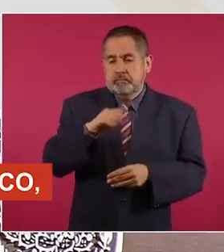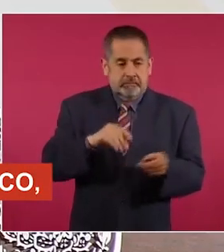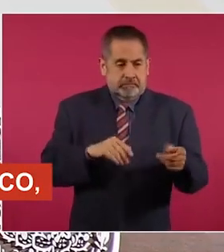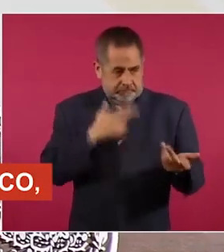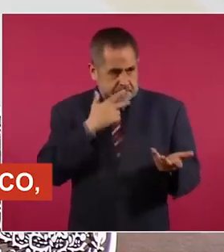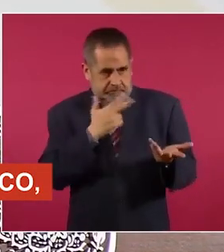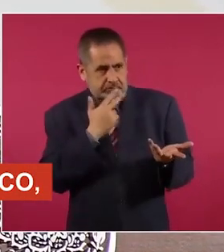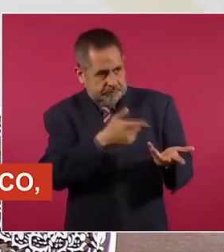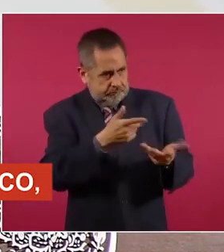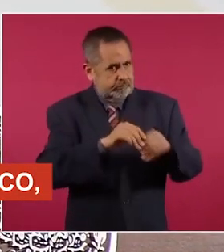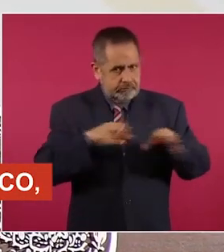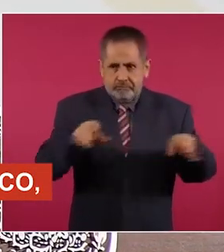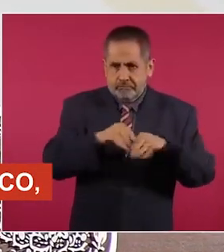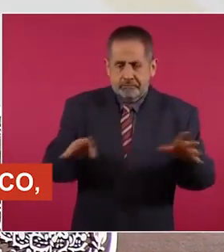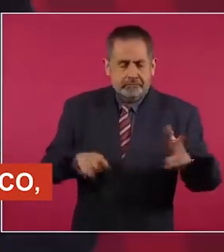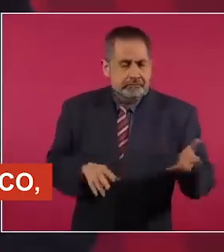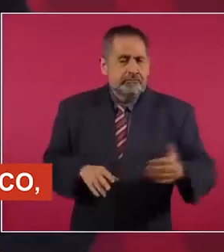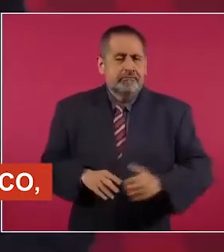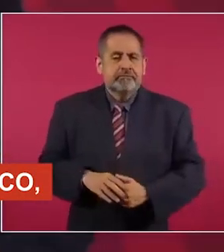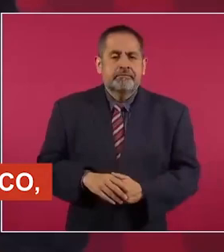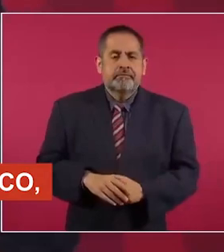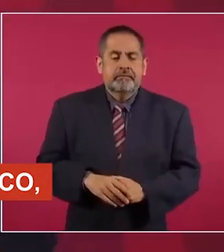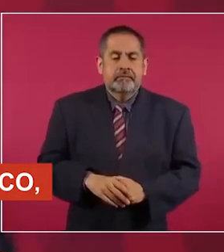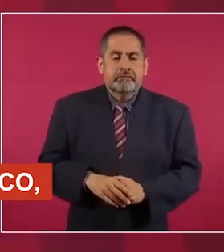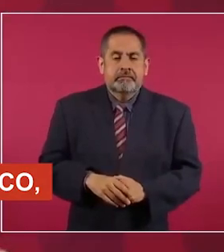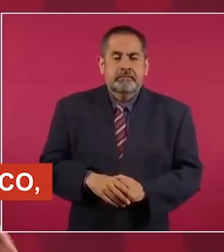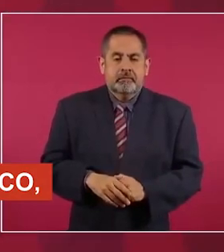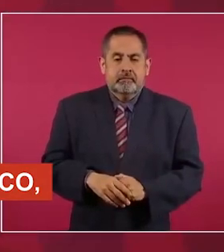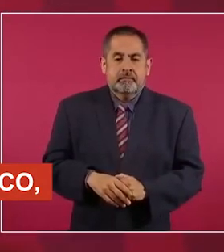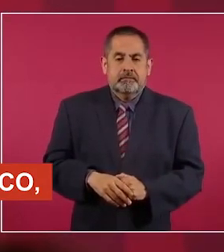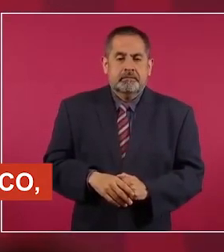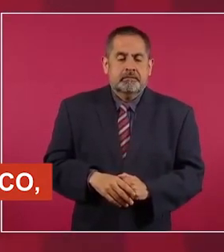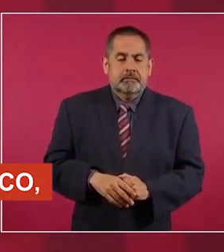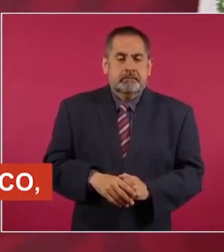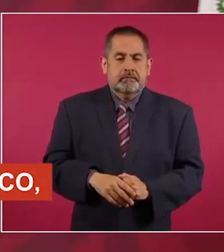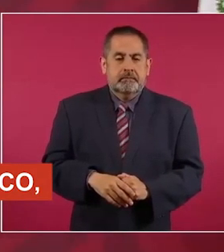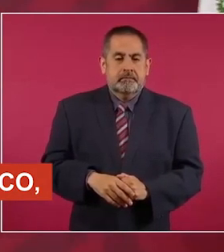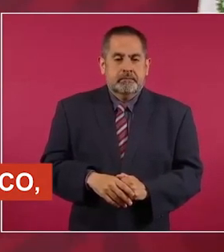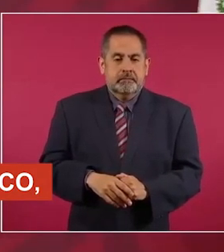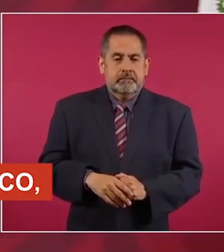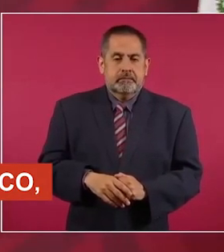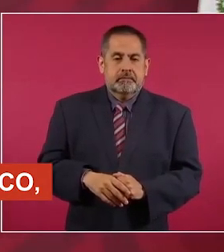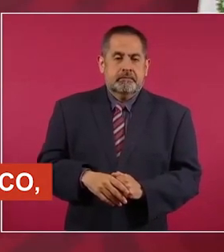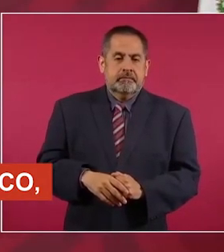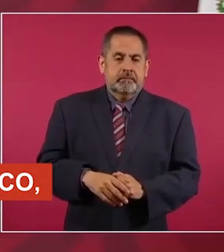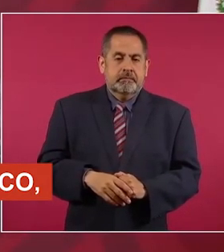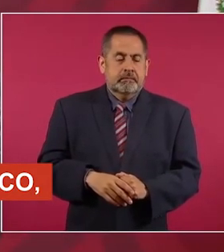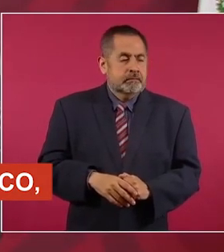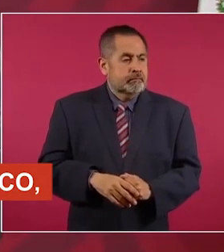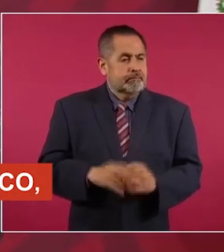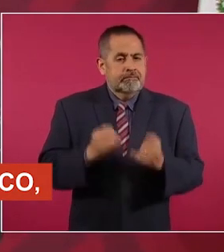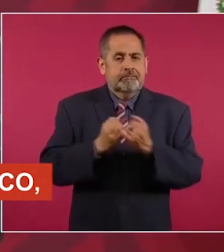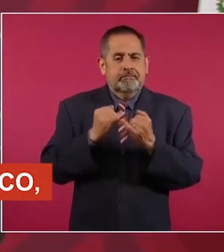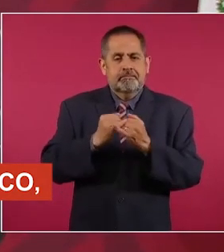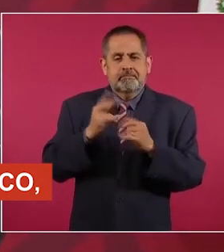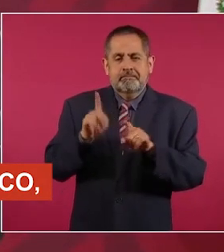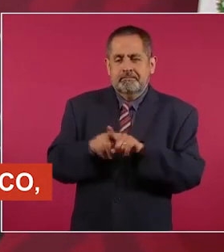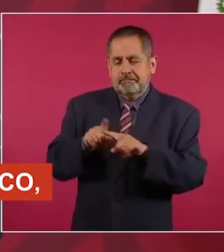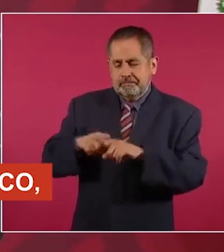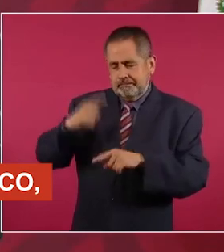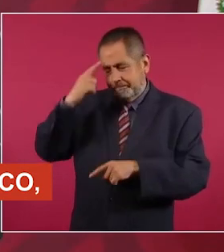y regresando al filósofo de mi pueblo,